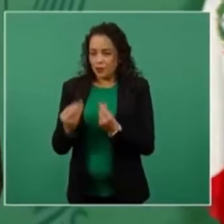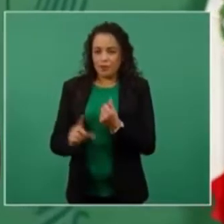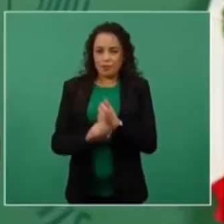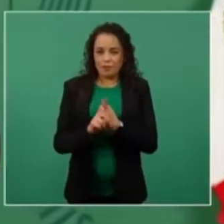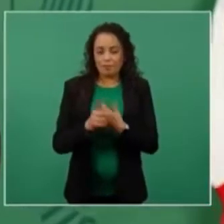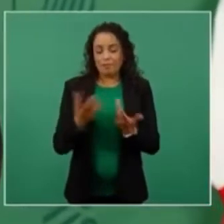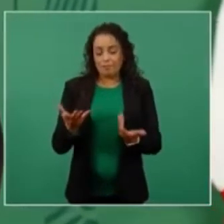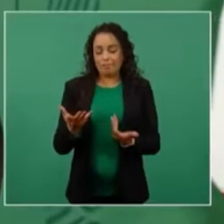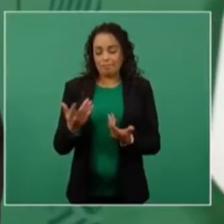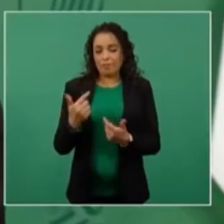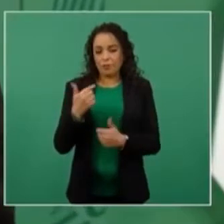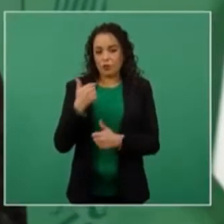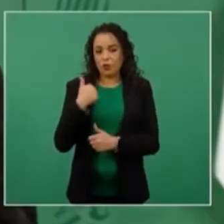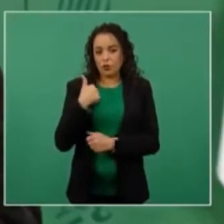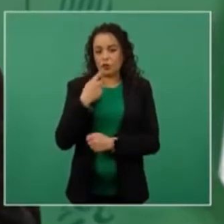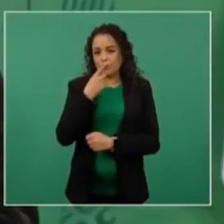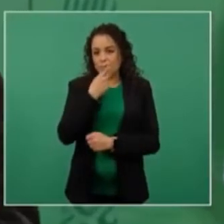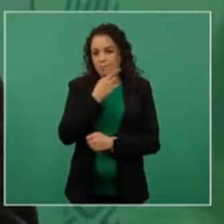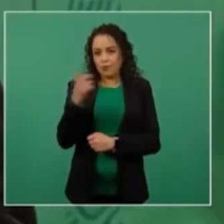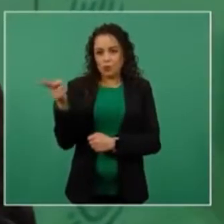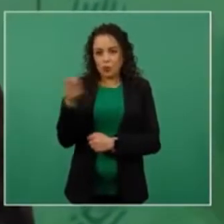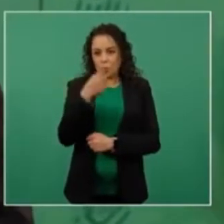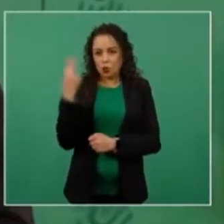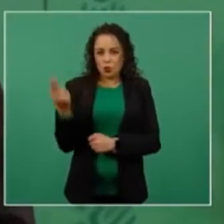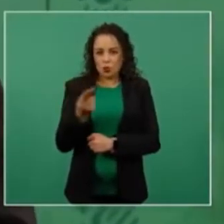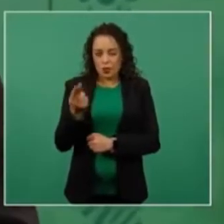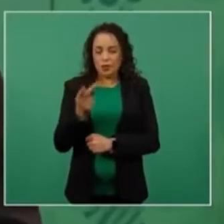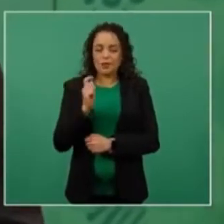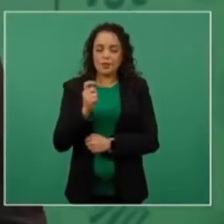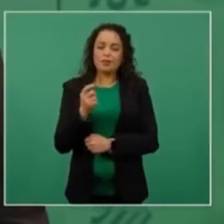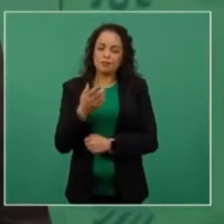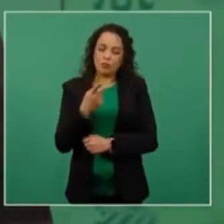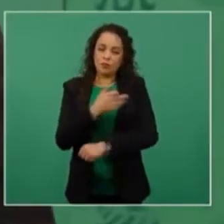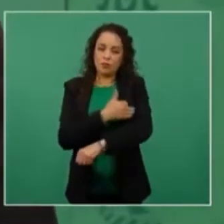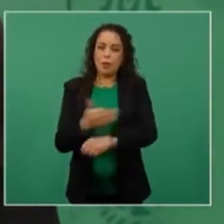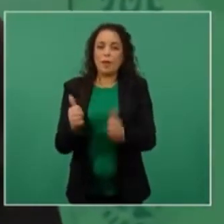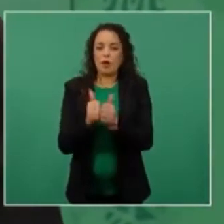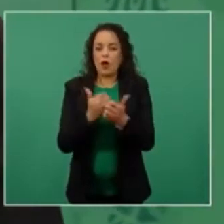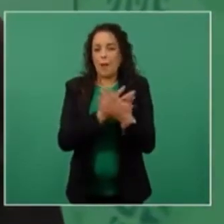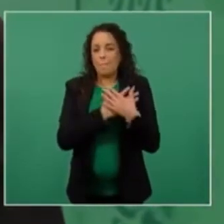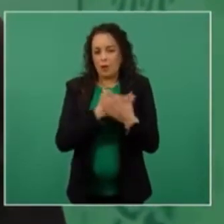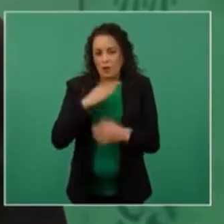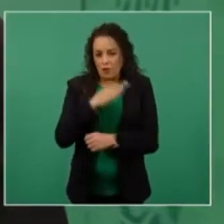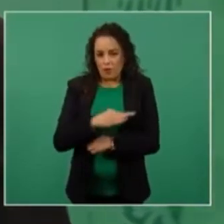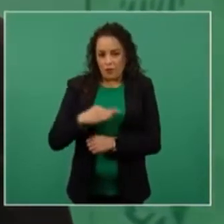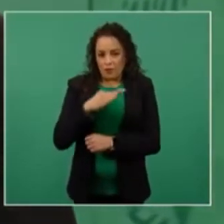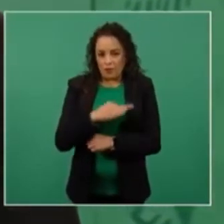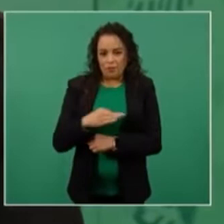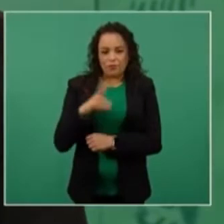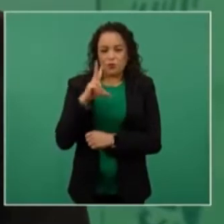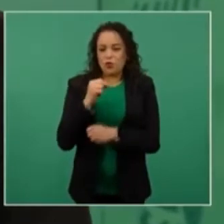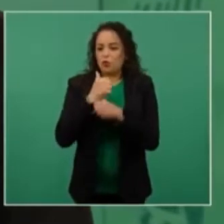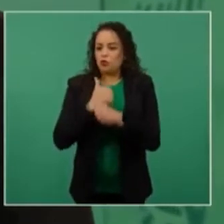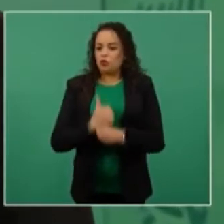mucha felicidad, que no haya sufrimientos